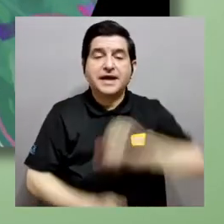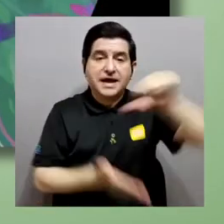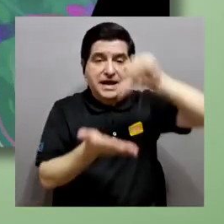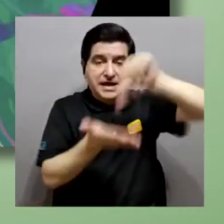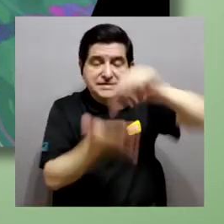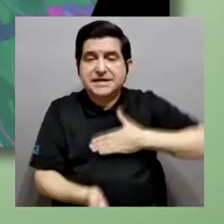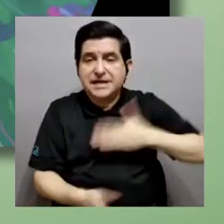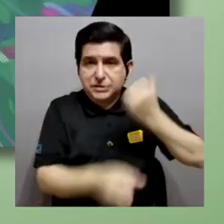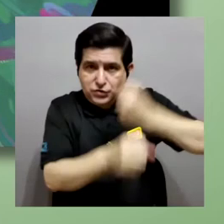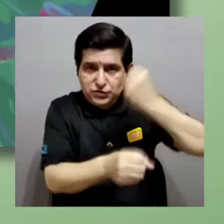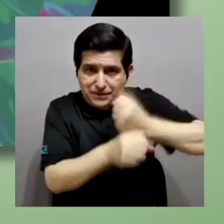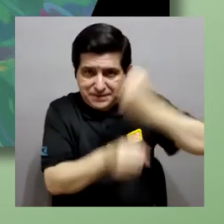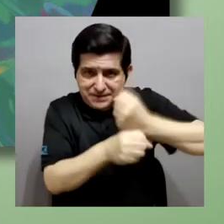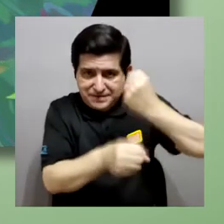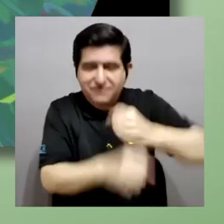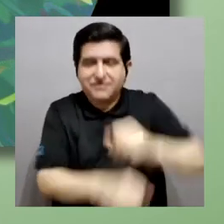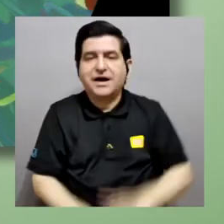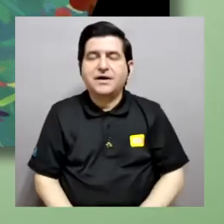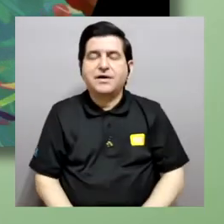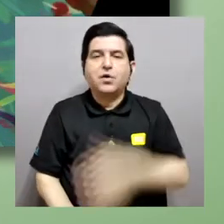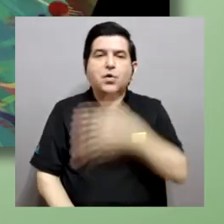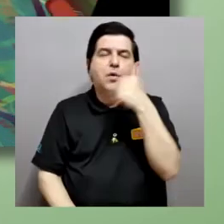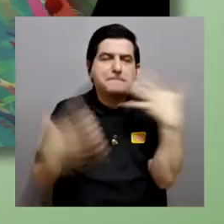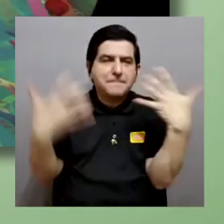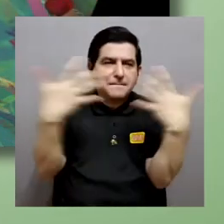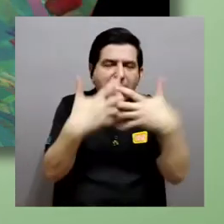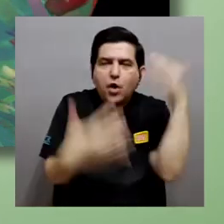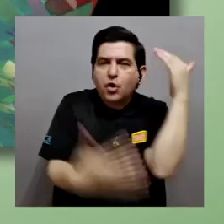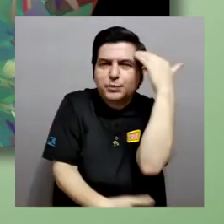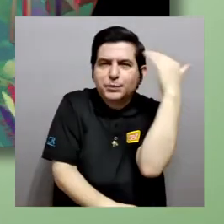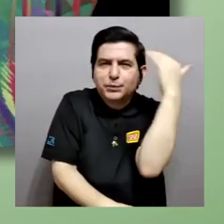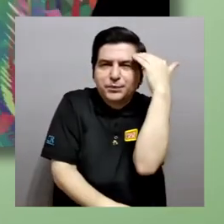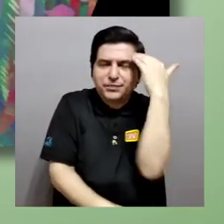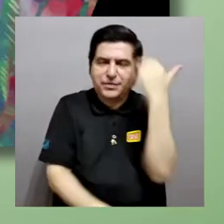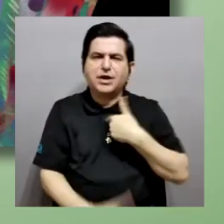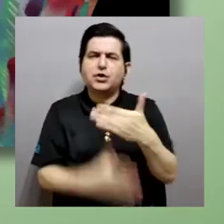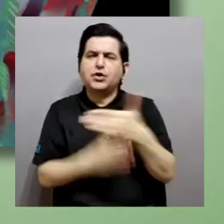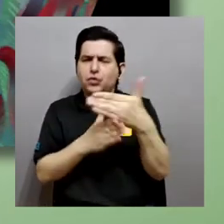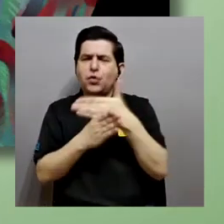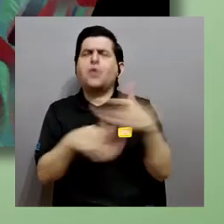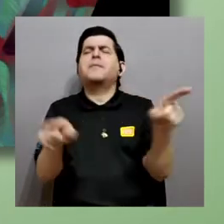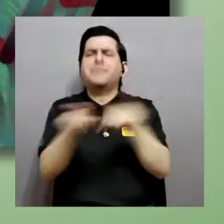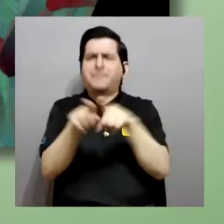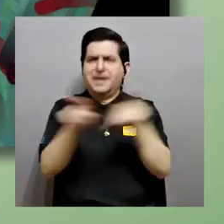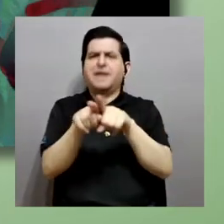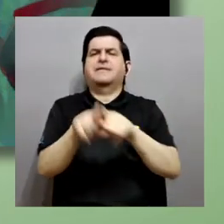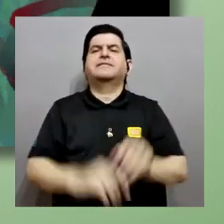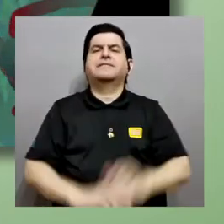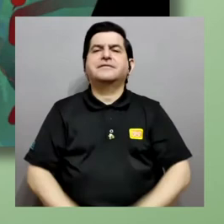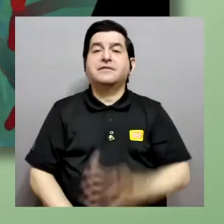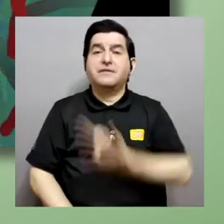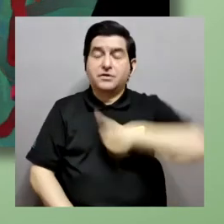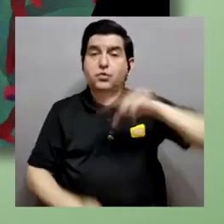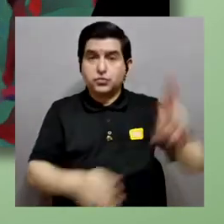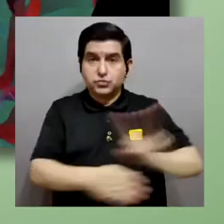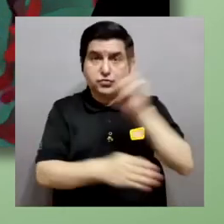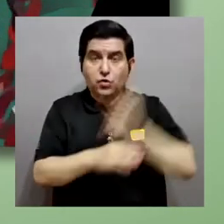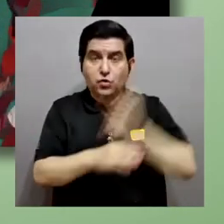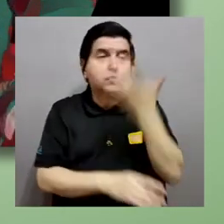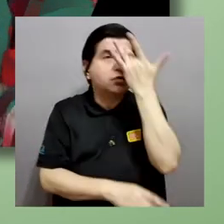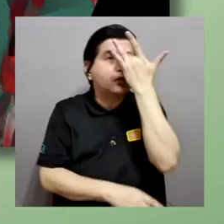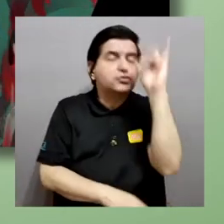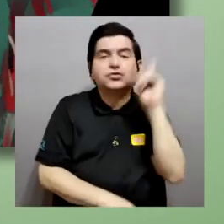centro de mi trabajo es el Mejoramiento Cognitivo y les quería compartir un poco también sobre cómo estamos